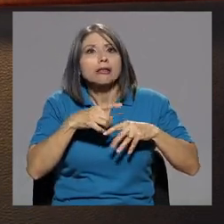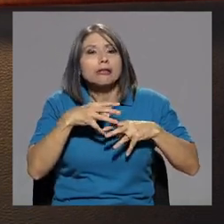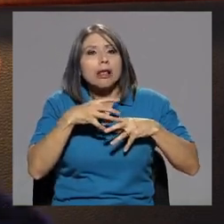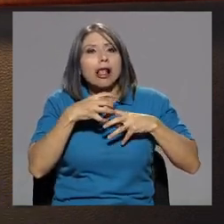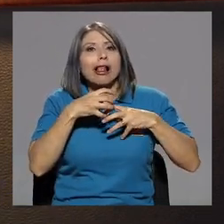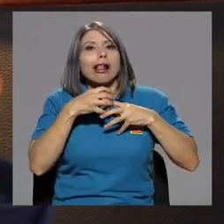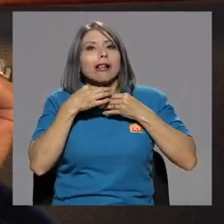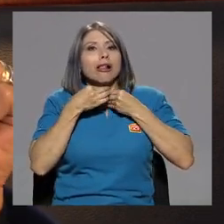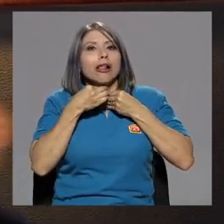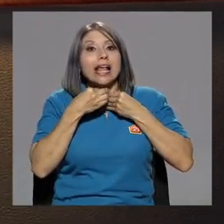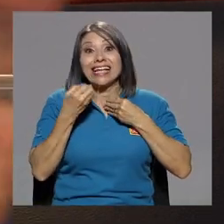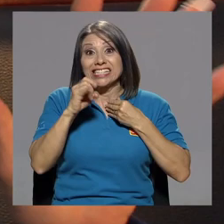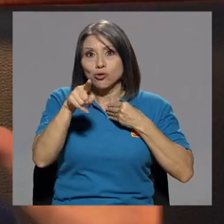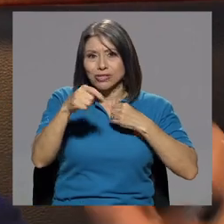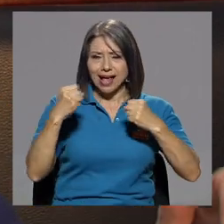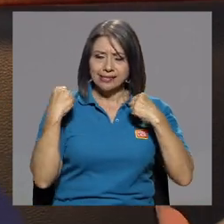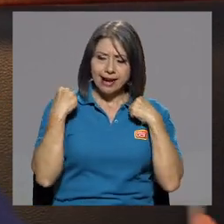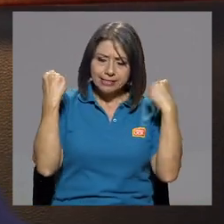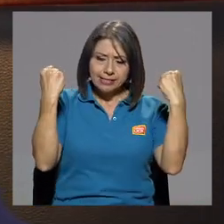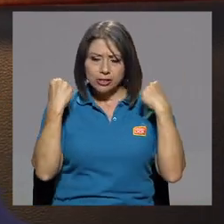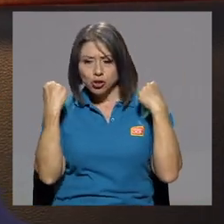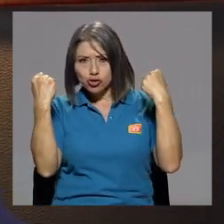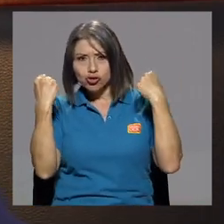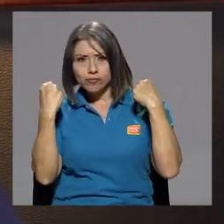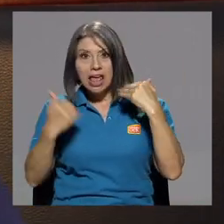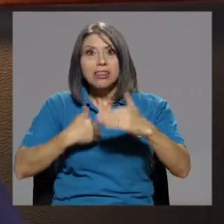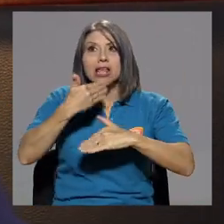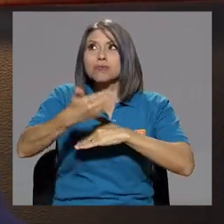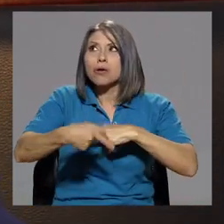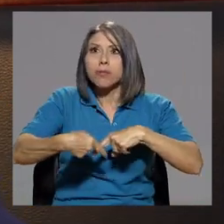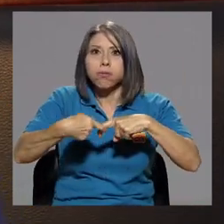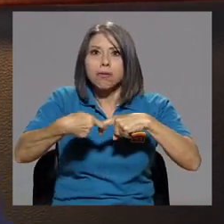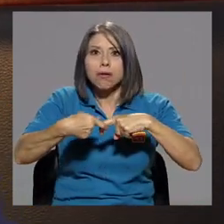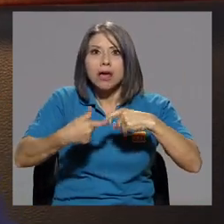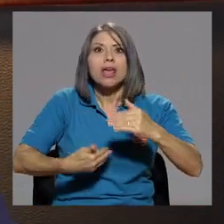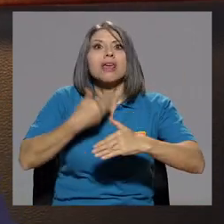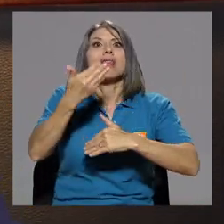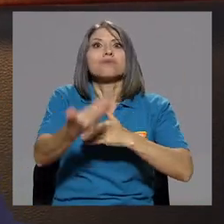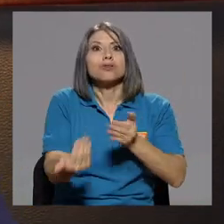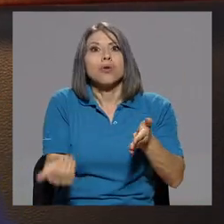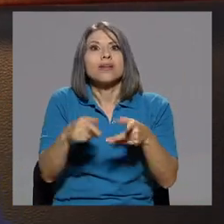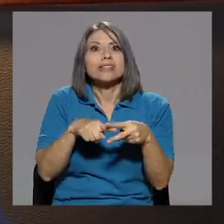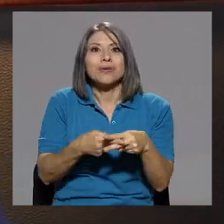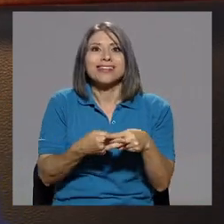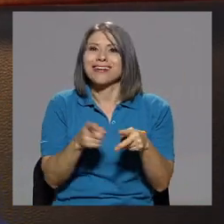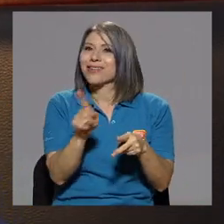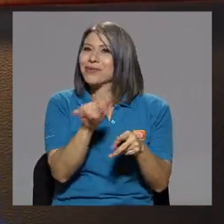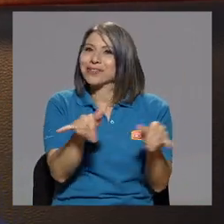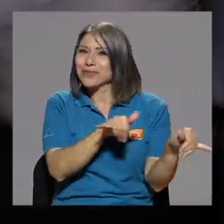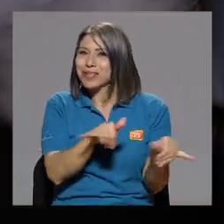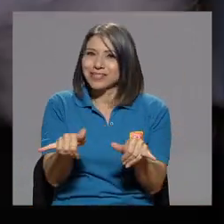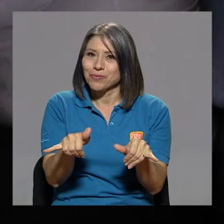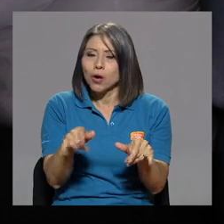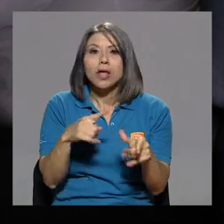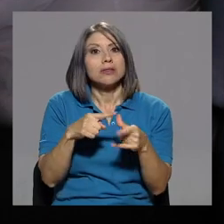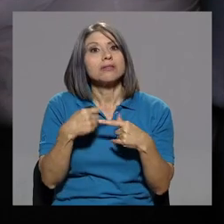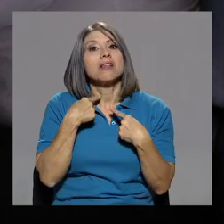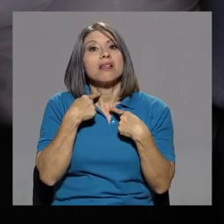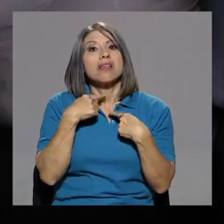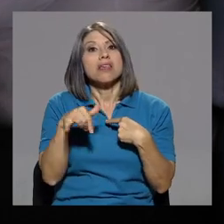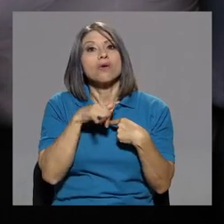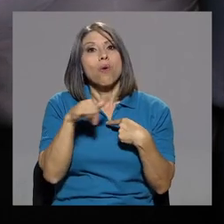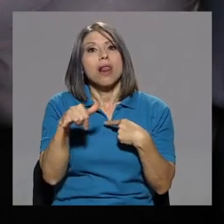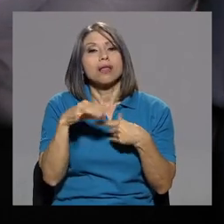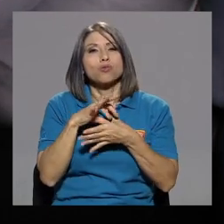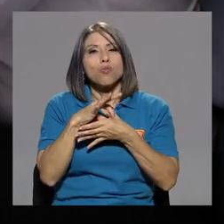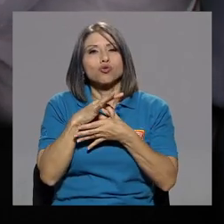Usted hace ejercicios y deja de hacer ejercicios y vuelve y tiene que comenzar porque ya no es lo mismo. Entonces la garganta es